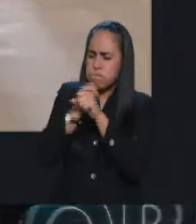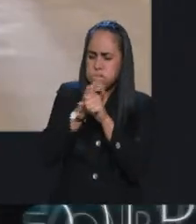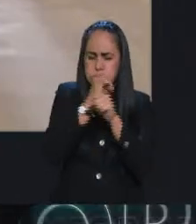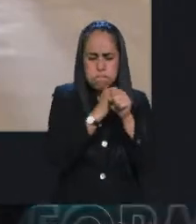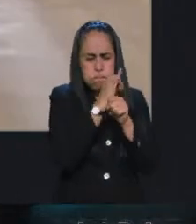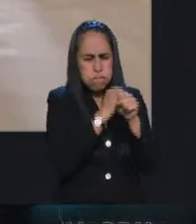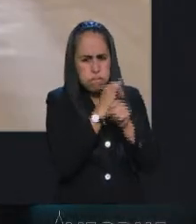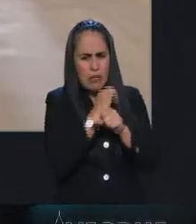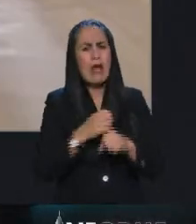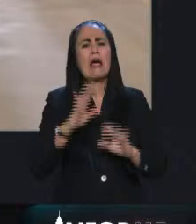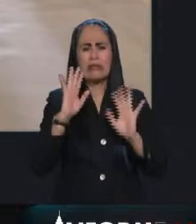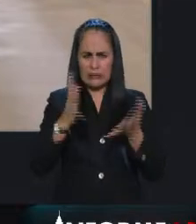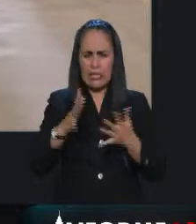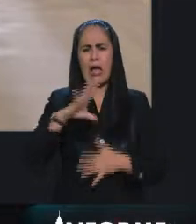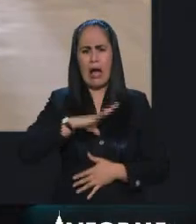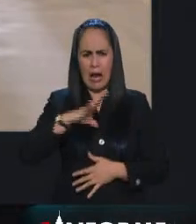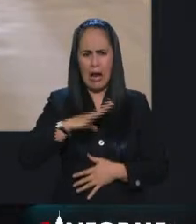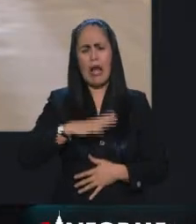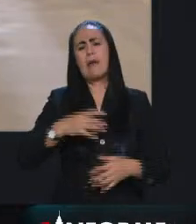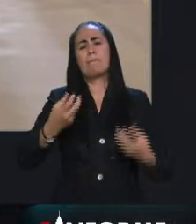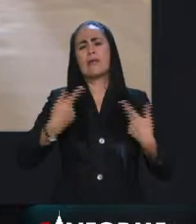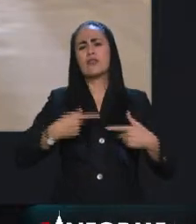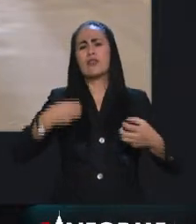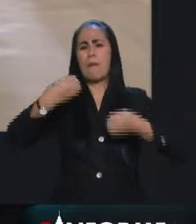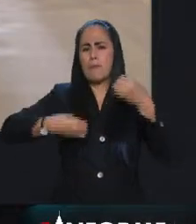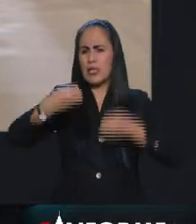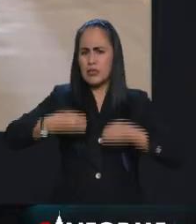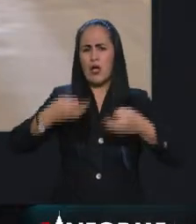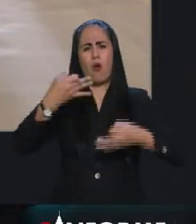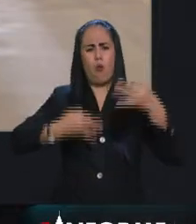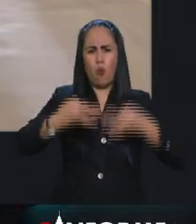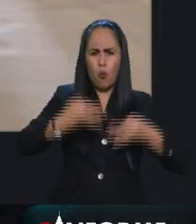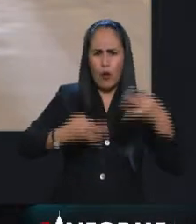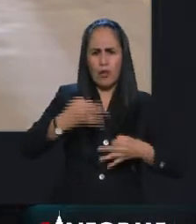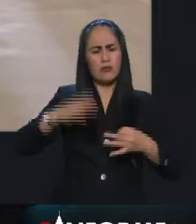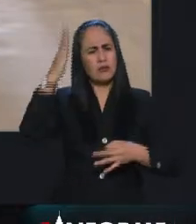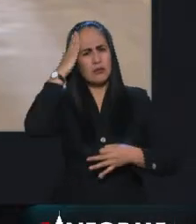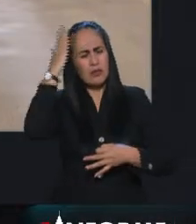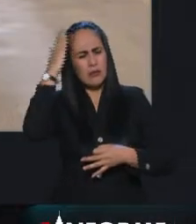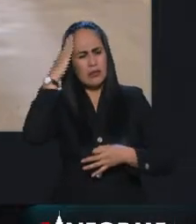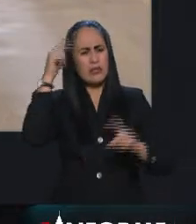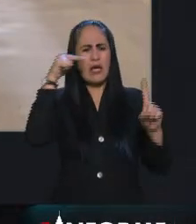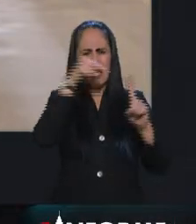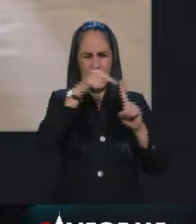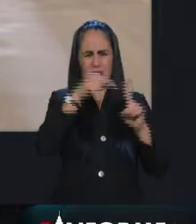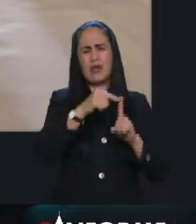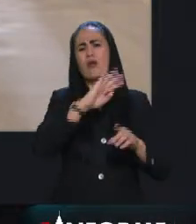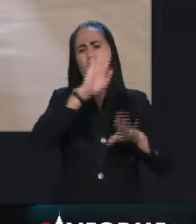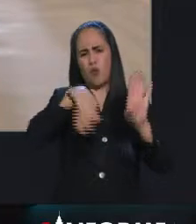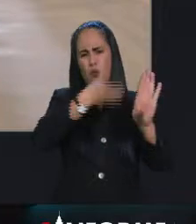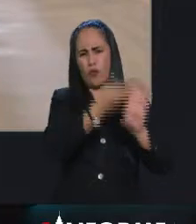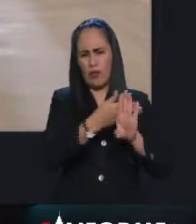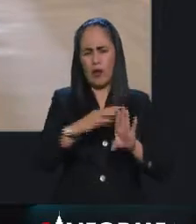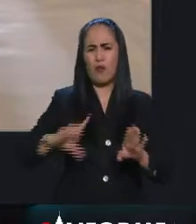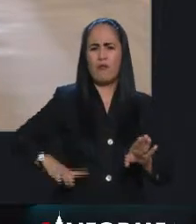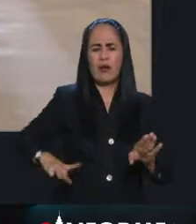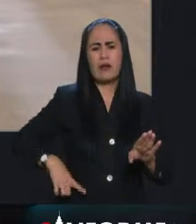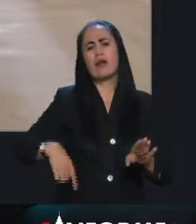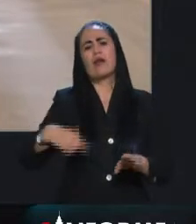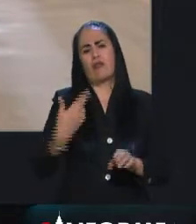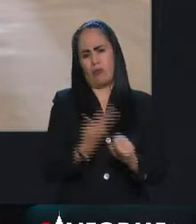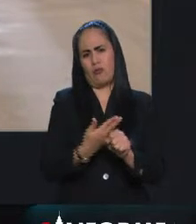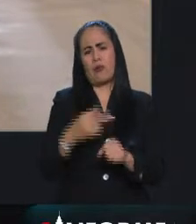tienen opiniones de magistrados, jueces y demás en contra del gobernador de Veracruz para buscar